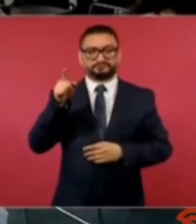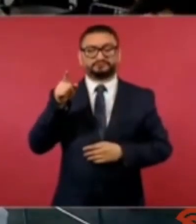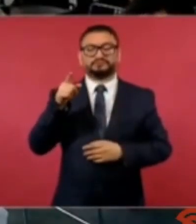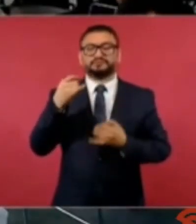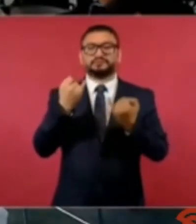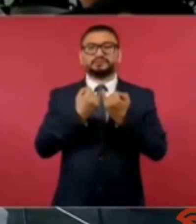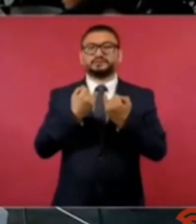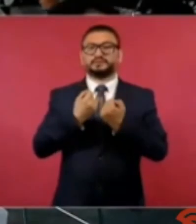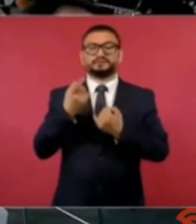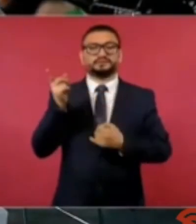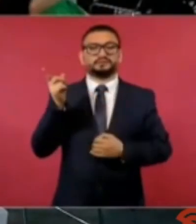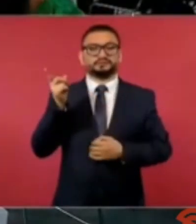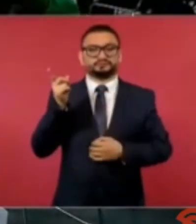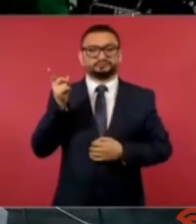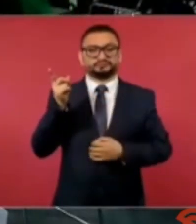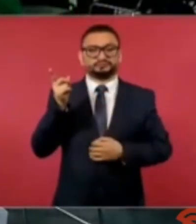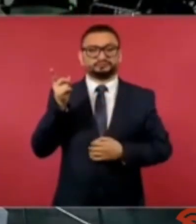aquí de